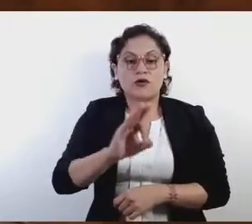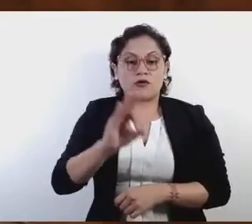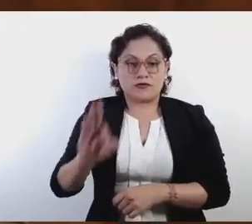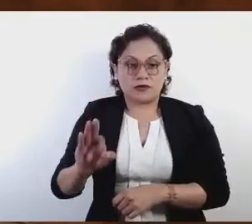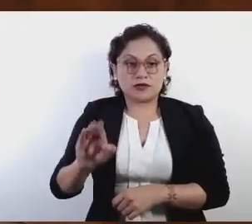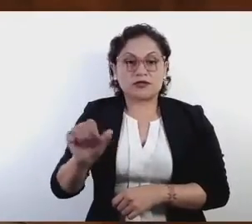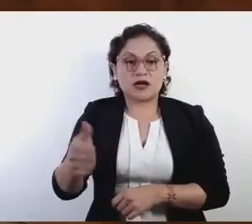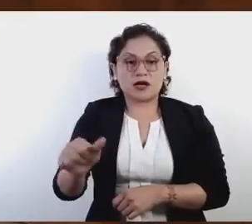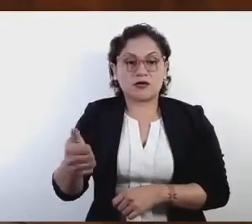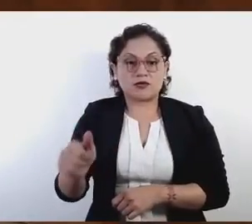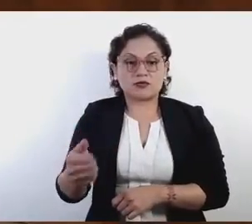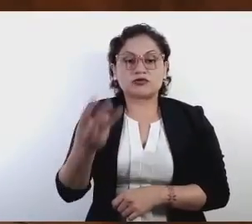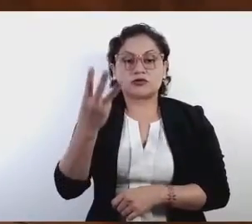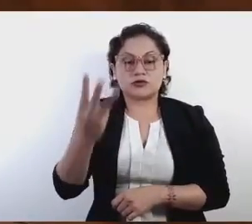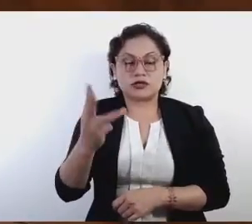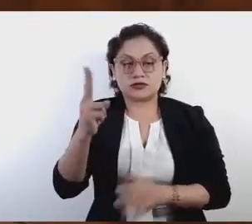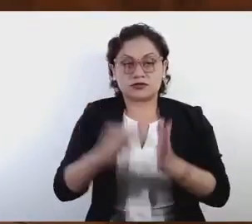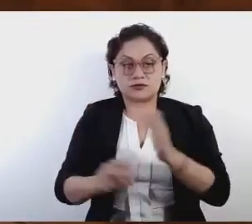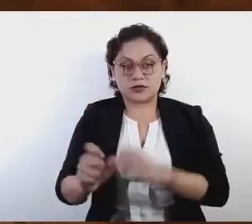del 2021.